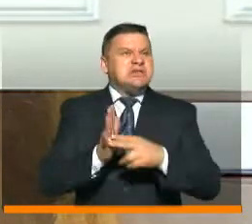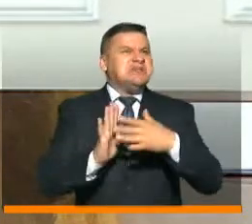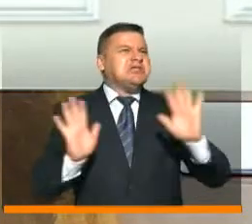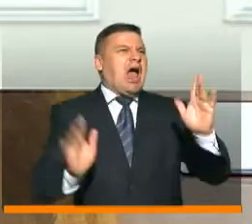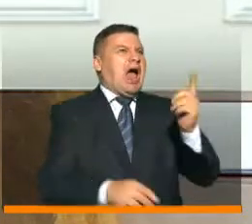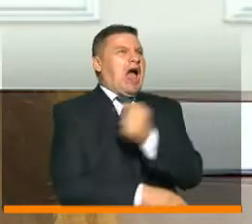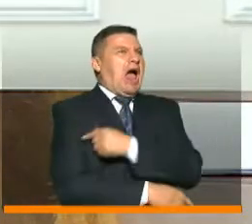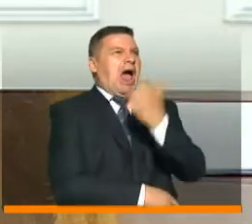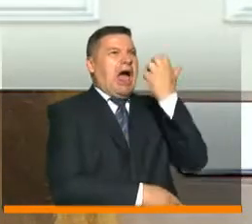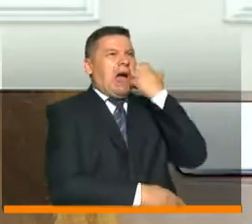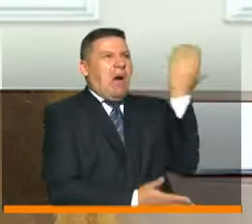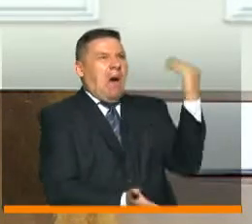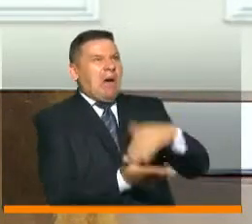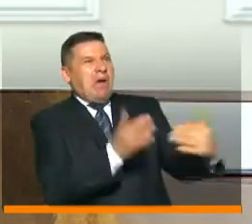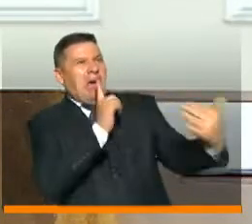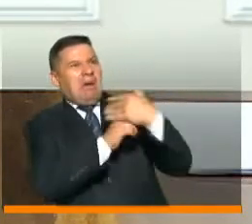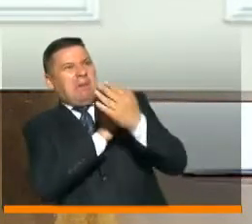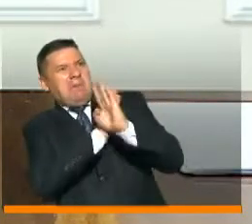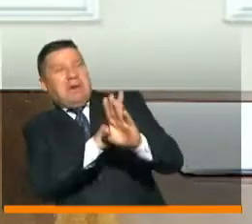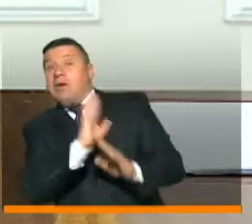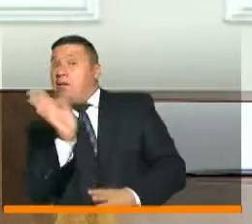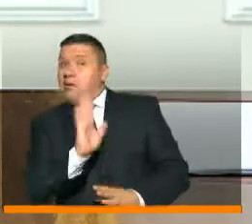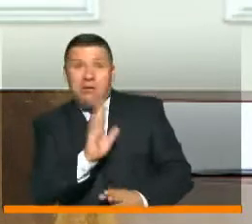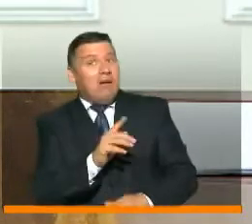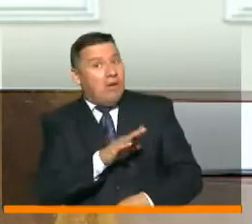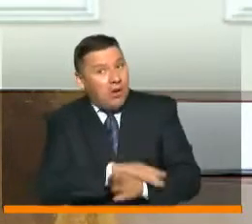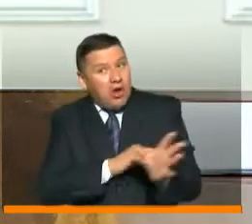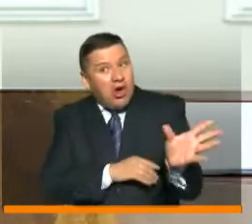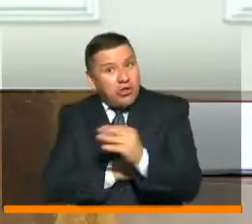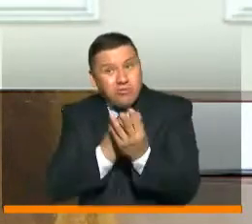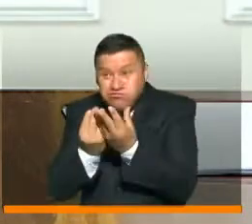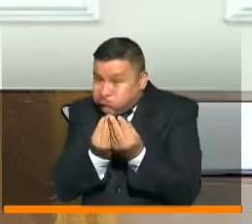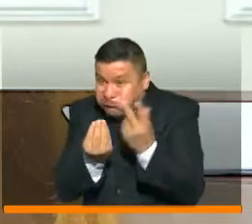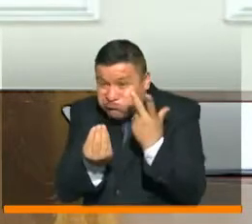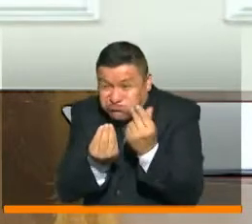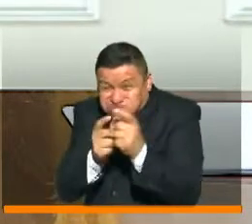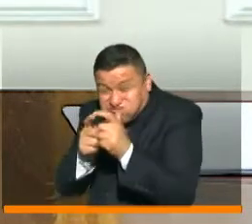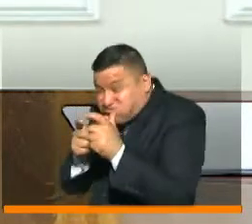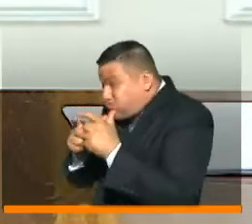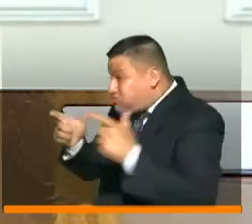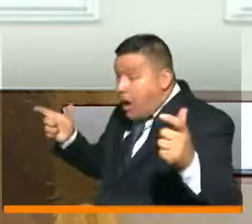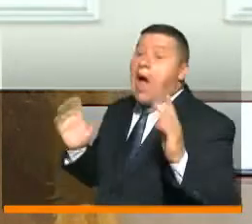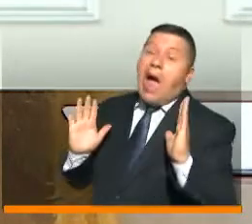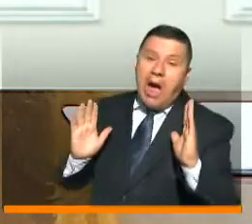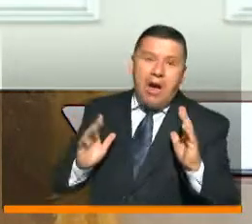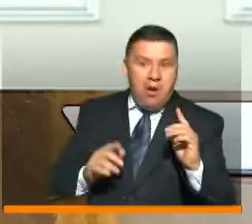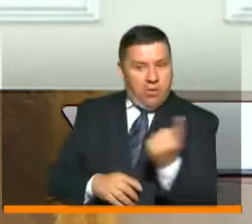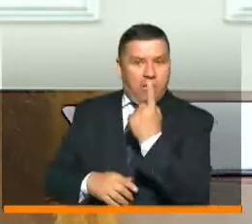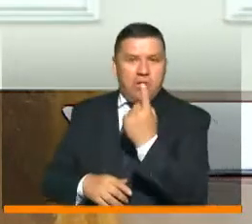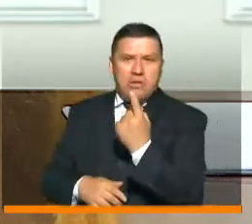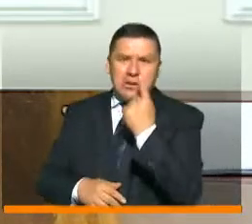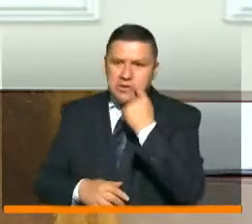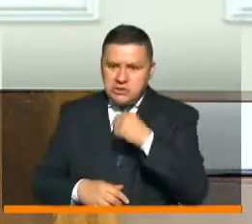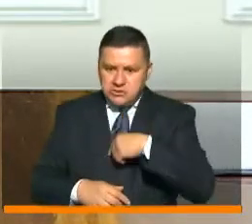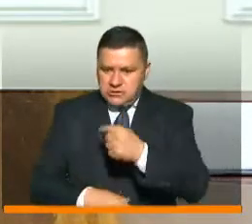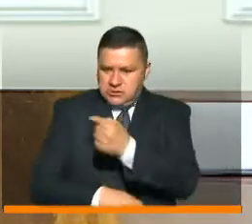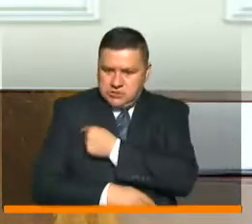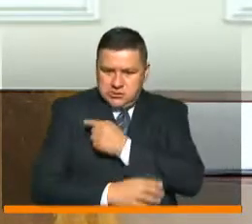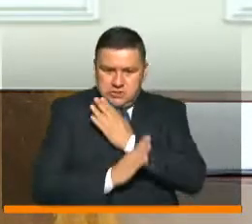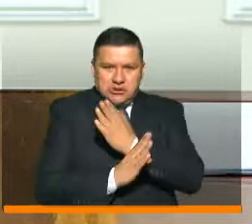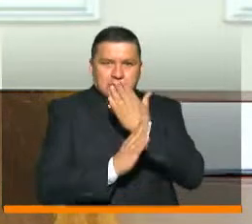que la enfermedad no nos vuelve a golpear. La vacunación no nos previene de los golpes más fuertes, fortalece nuestro sistema